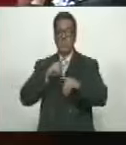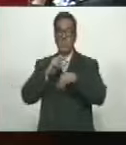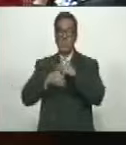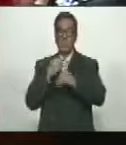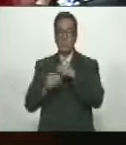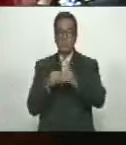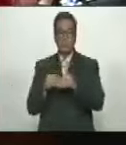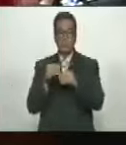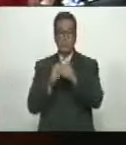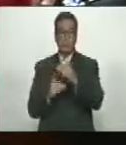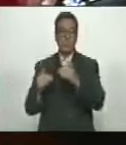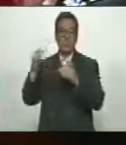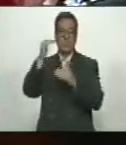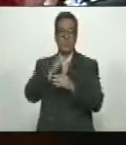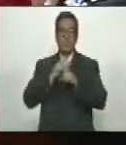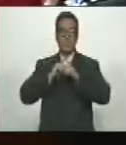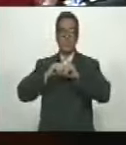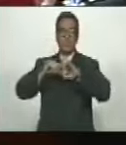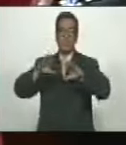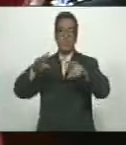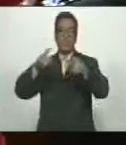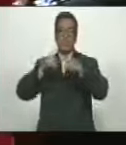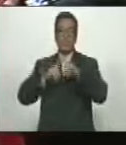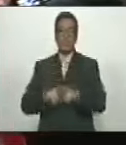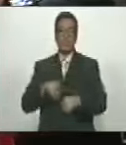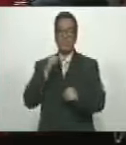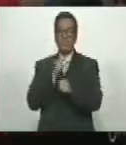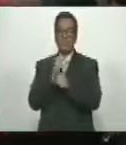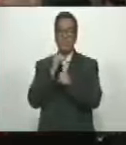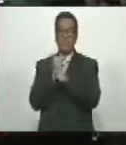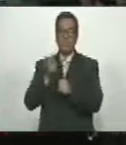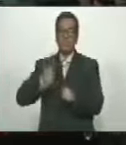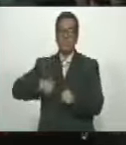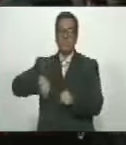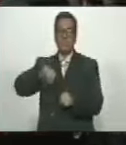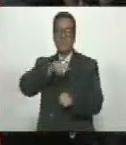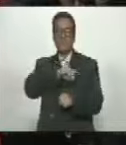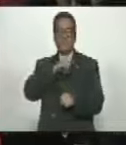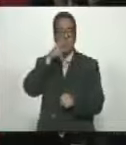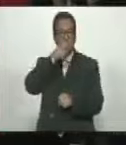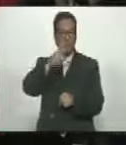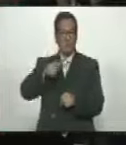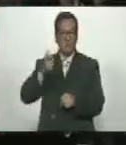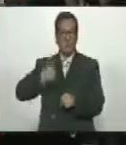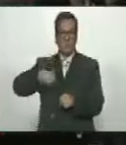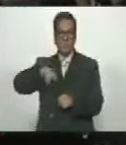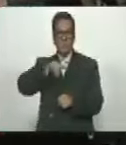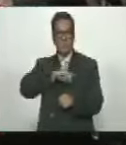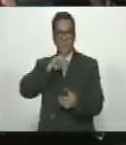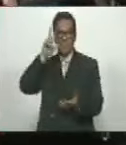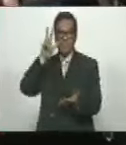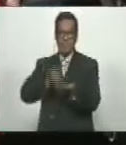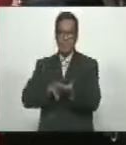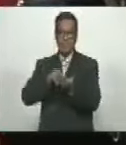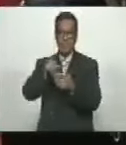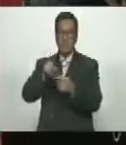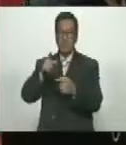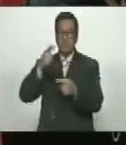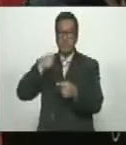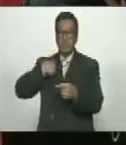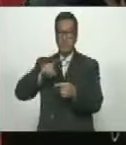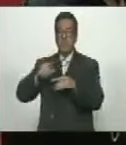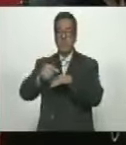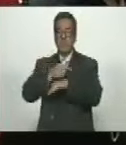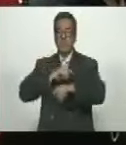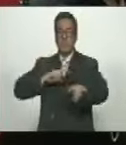en la mayor distribución de recursos en función de nuestro pueblo. y eso es lo que estamos nosotros aprobando acá. Si aquí estuviese